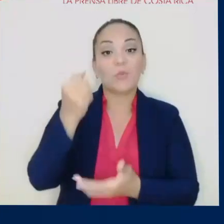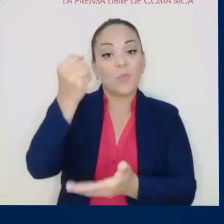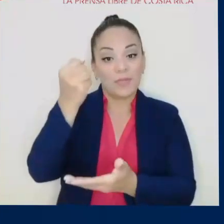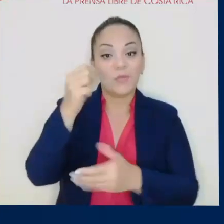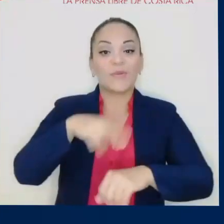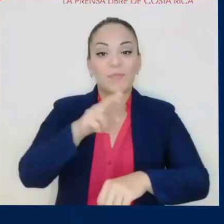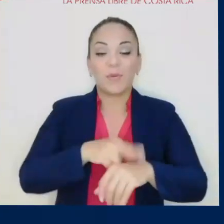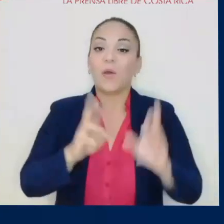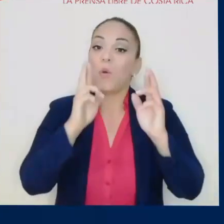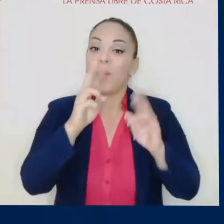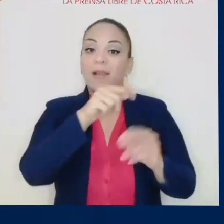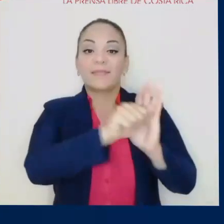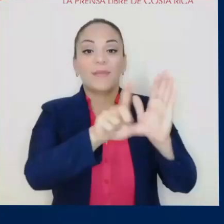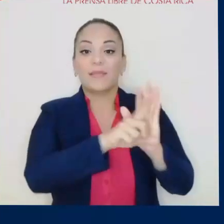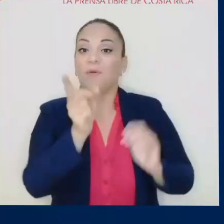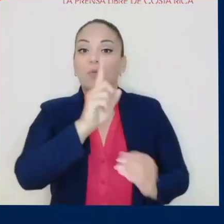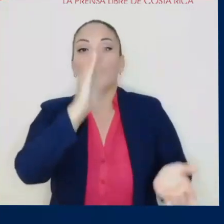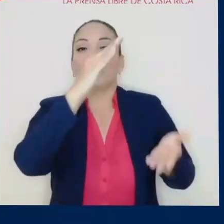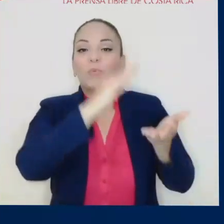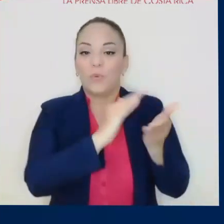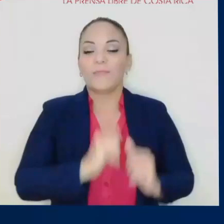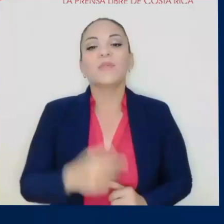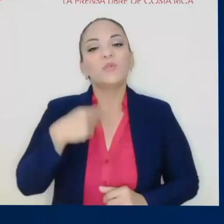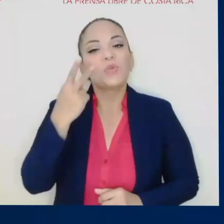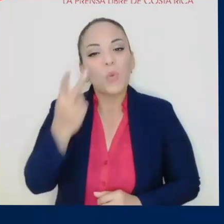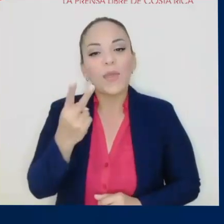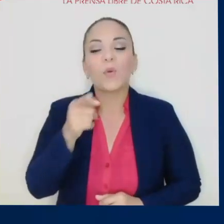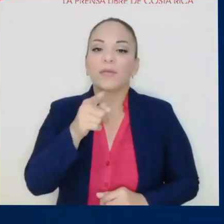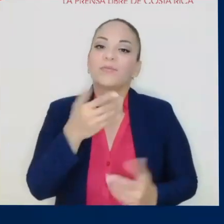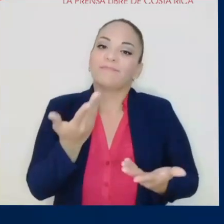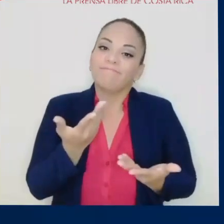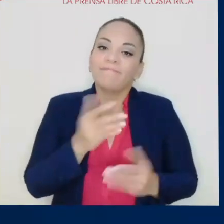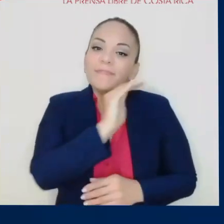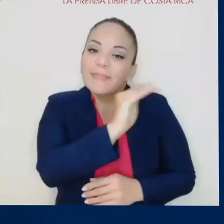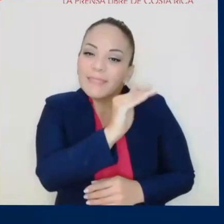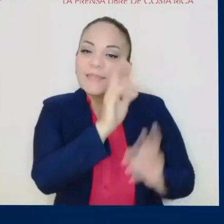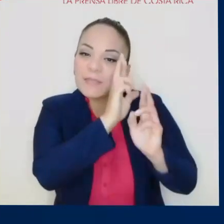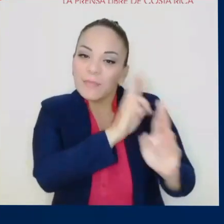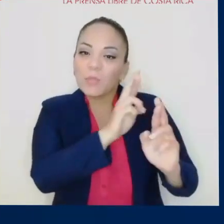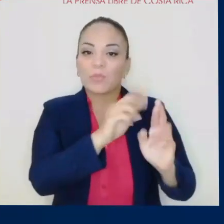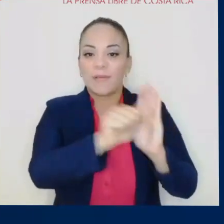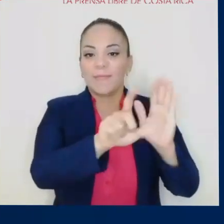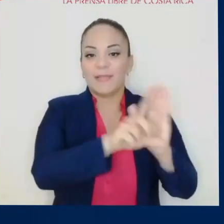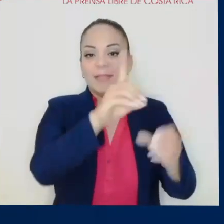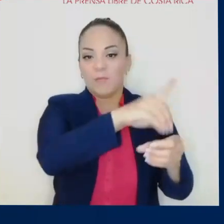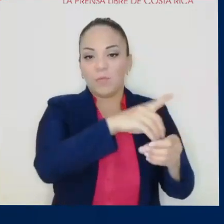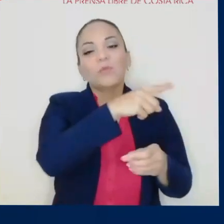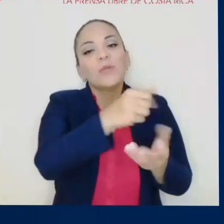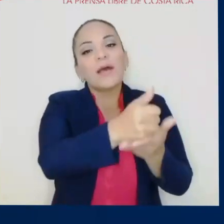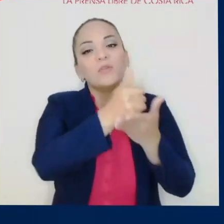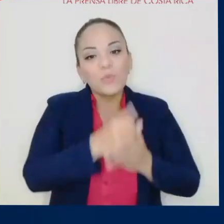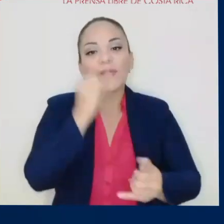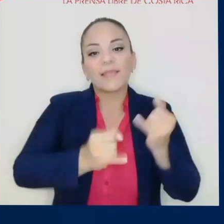República. Ojalá no nos desfinancen mucho. Yo esto lo veo como un llamado muy respetuoso a la Asamblea a que nos